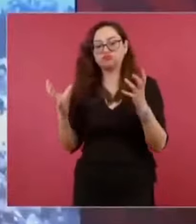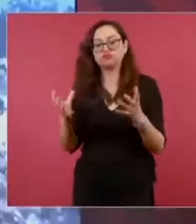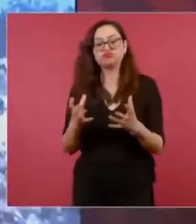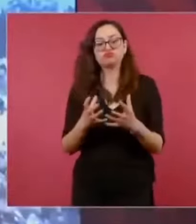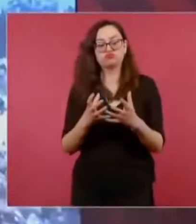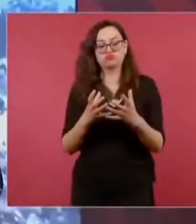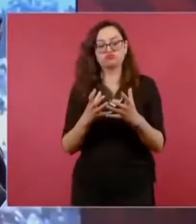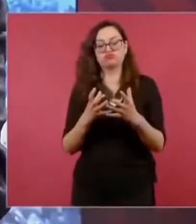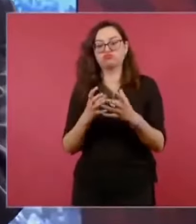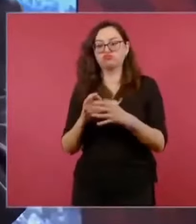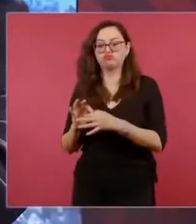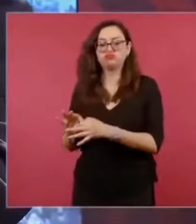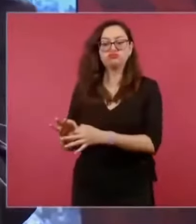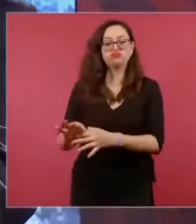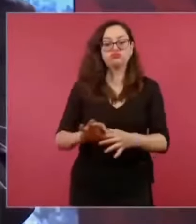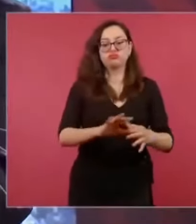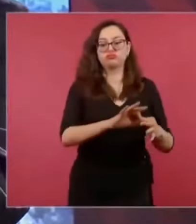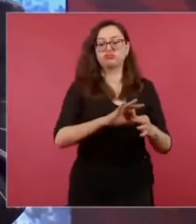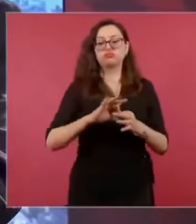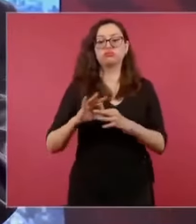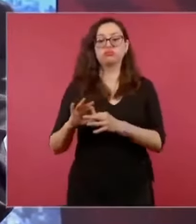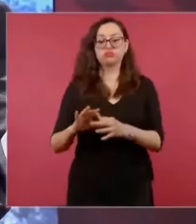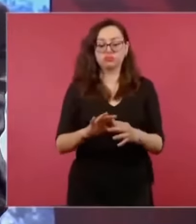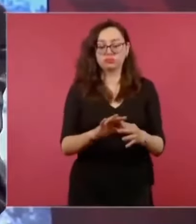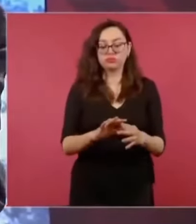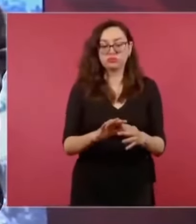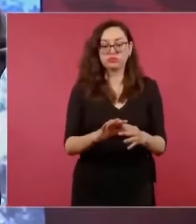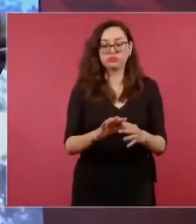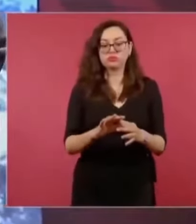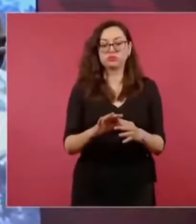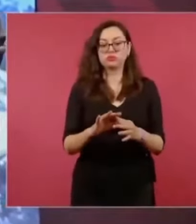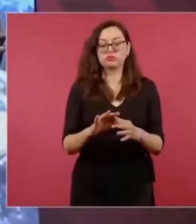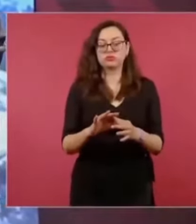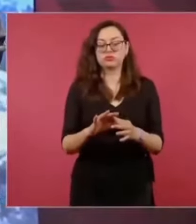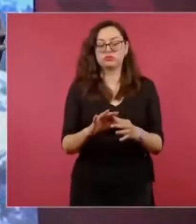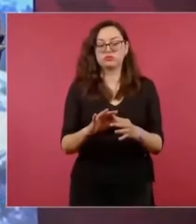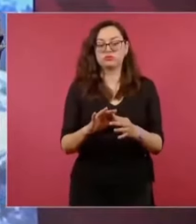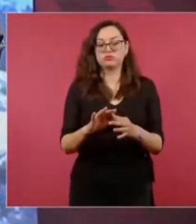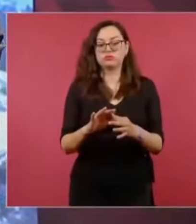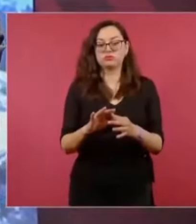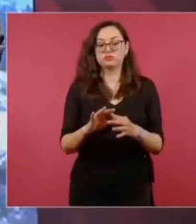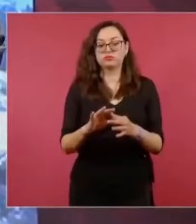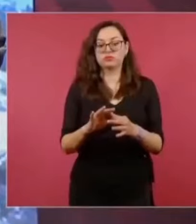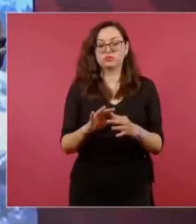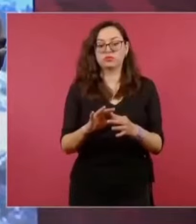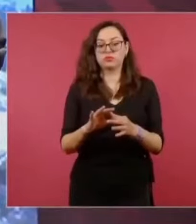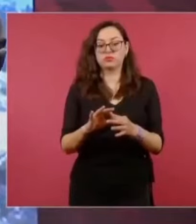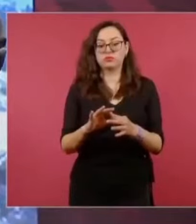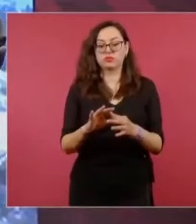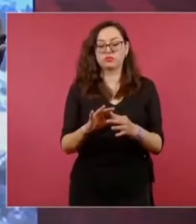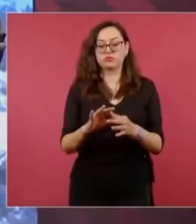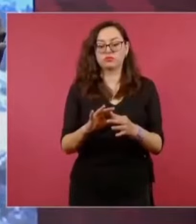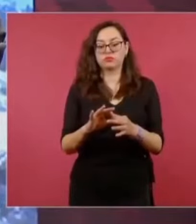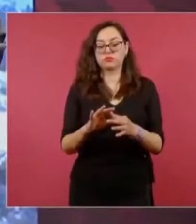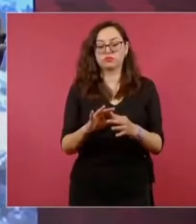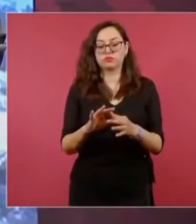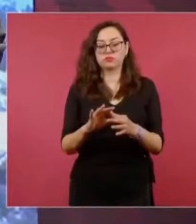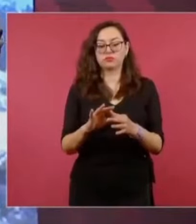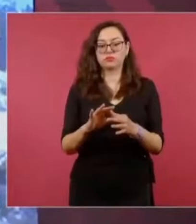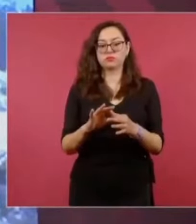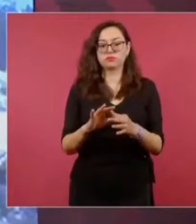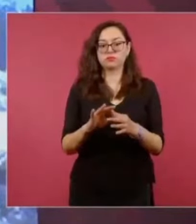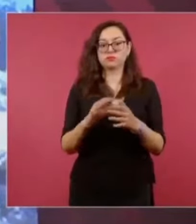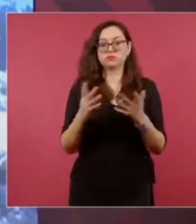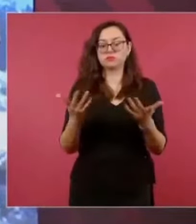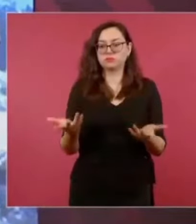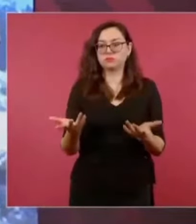sin hegemonías.